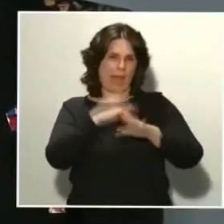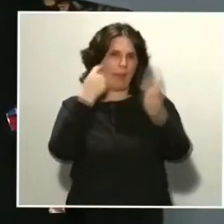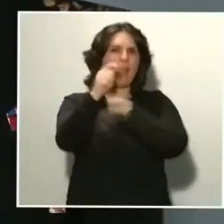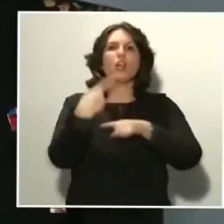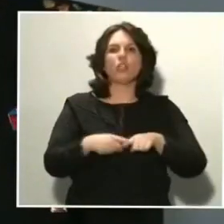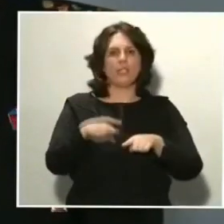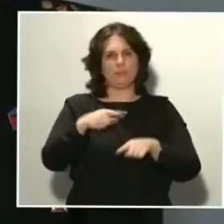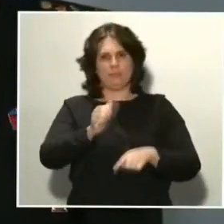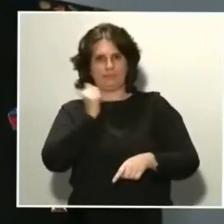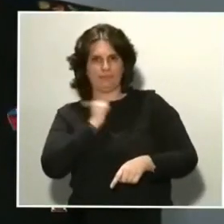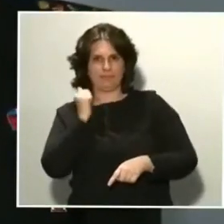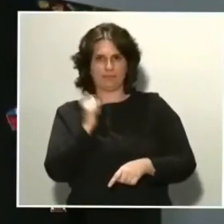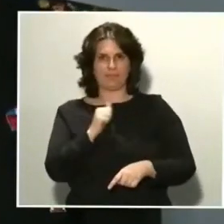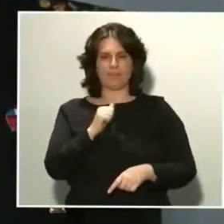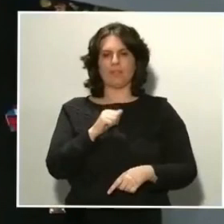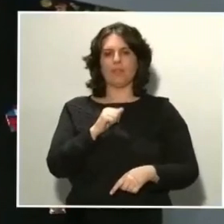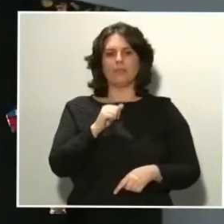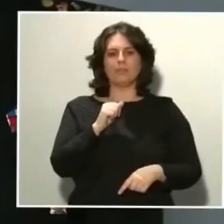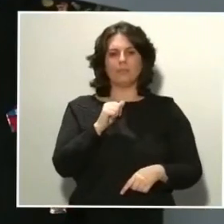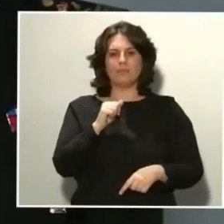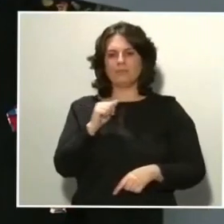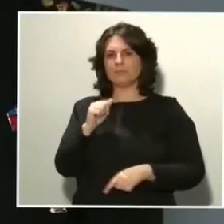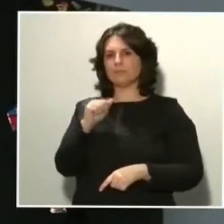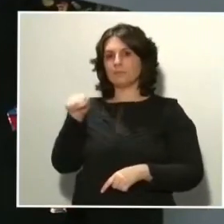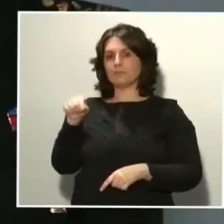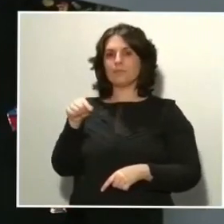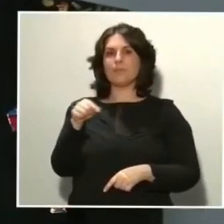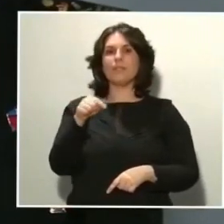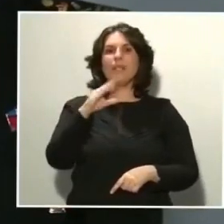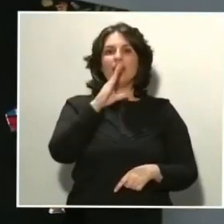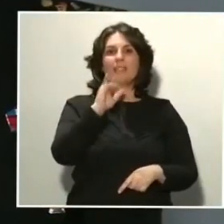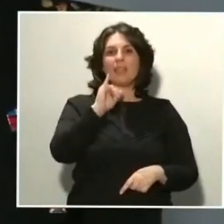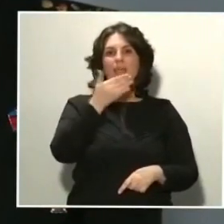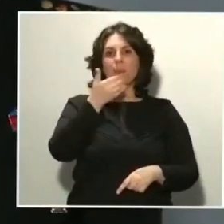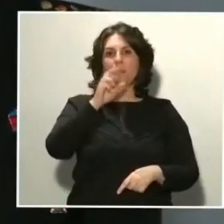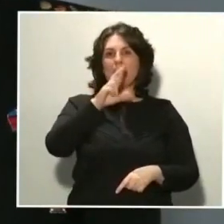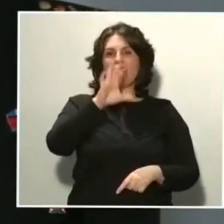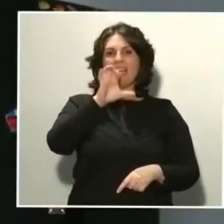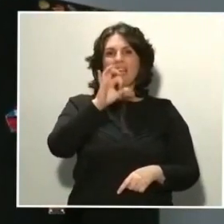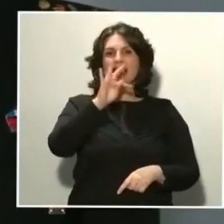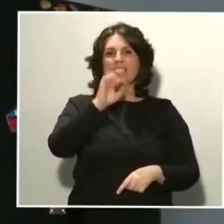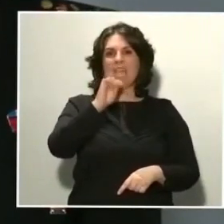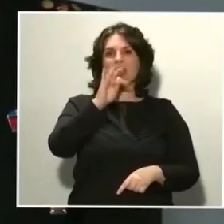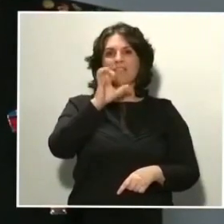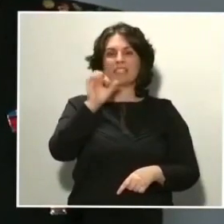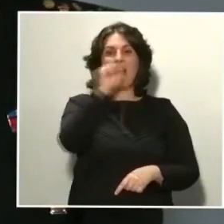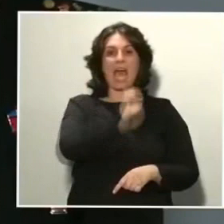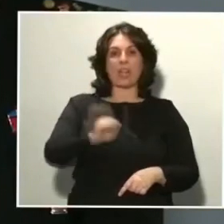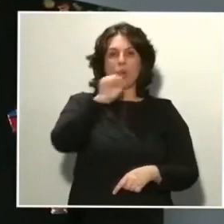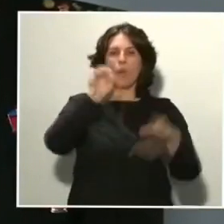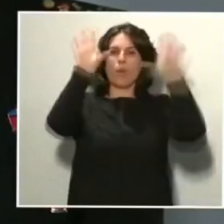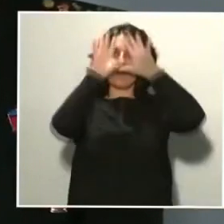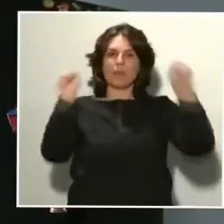a disposición de todos los ciudadanos, es ciberestafas arroba guardiacivil.org.